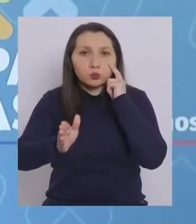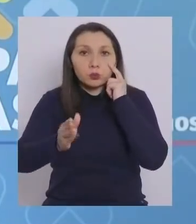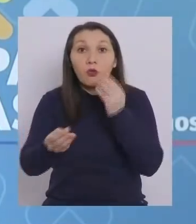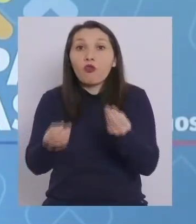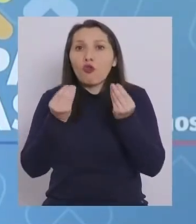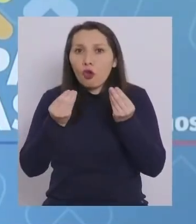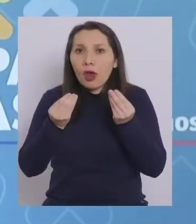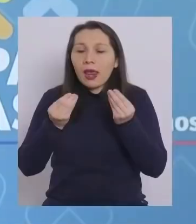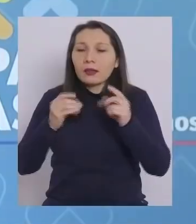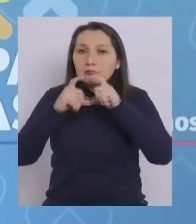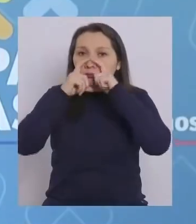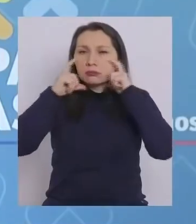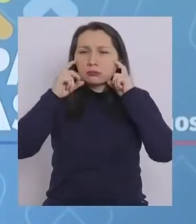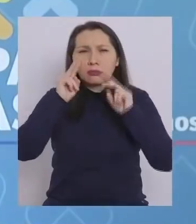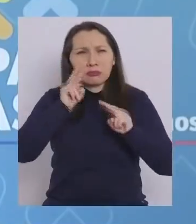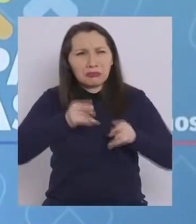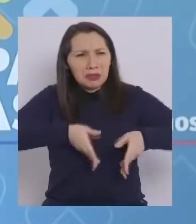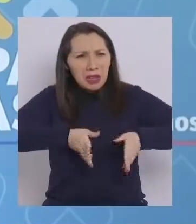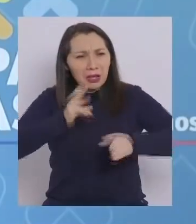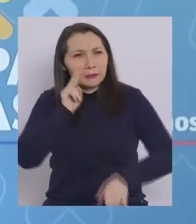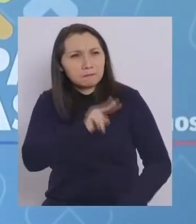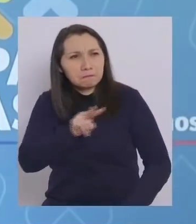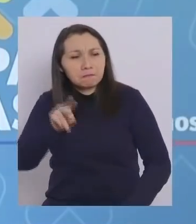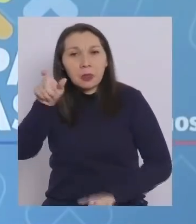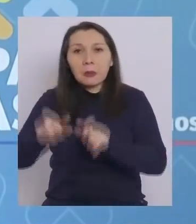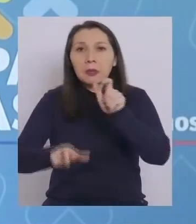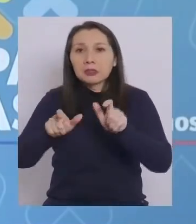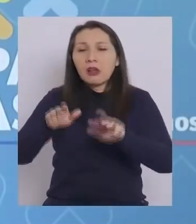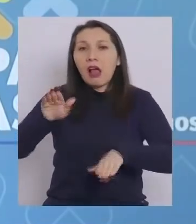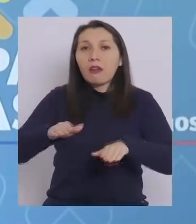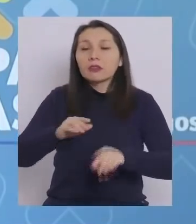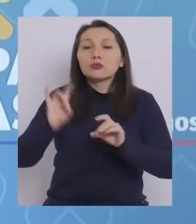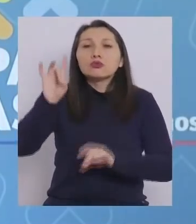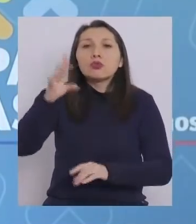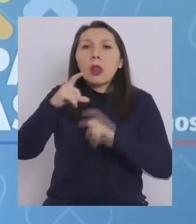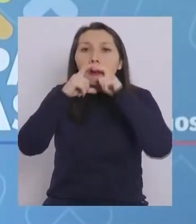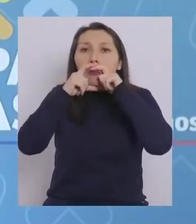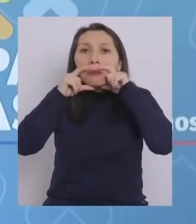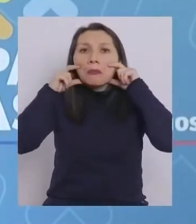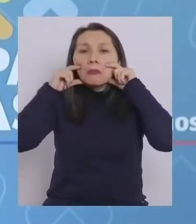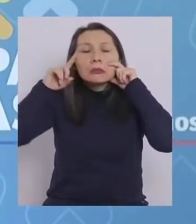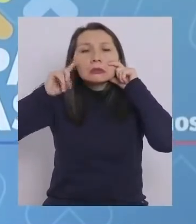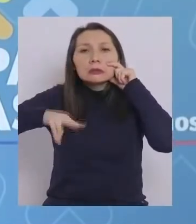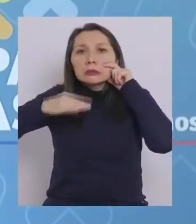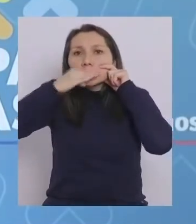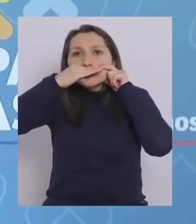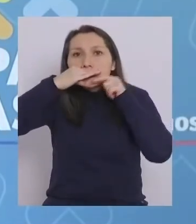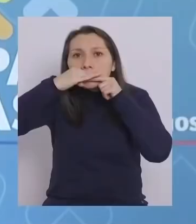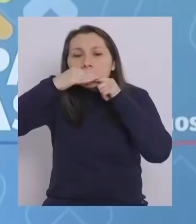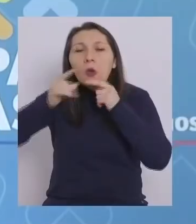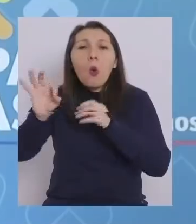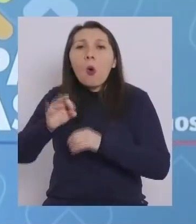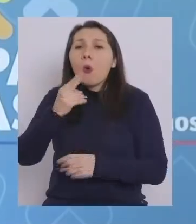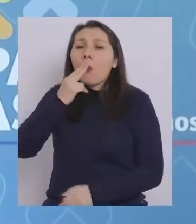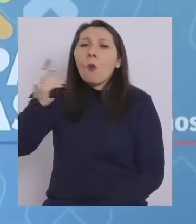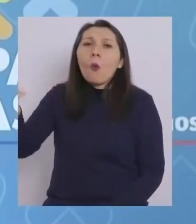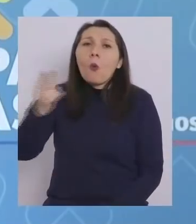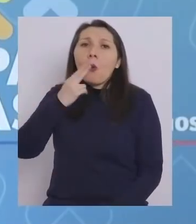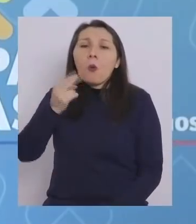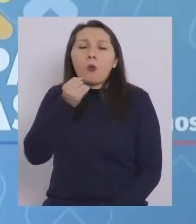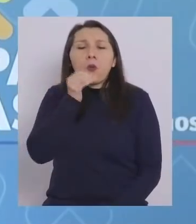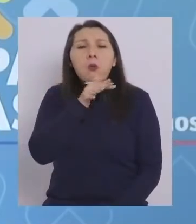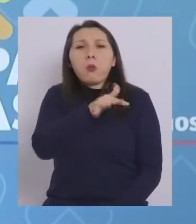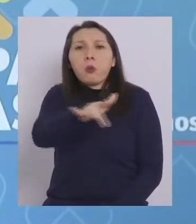el buen uso de la mascarilla, porque uno ve en la calle que a veces se tapan solo la boca y no la nariz o que fuman, hablan por teléfono,